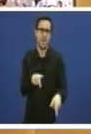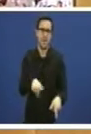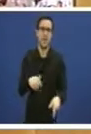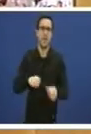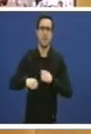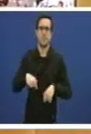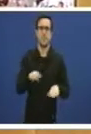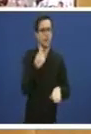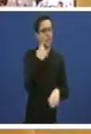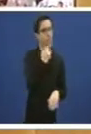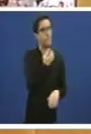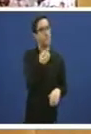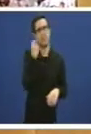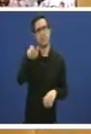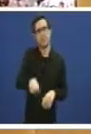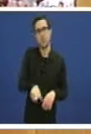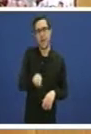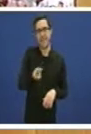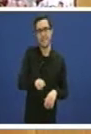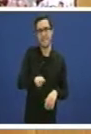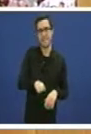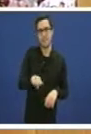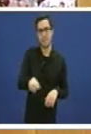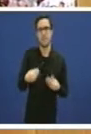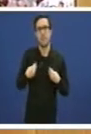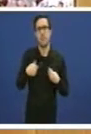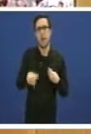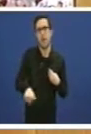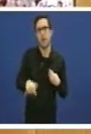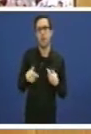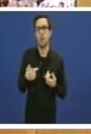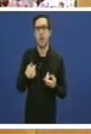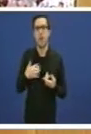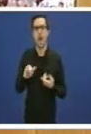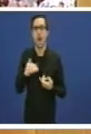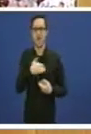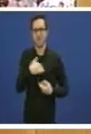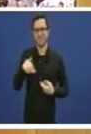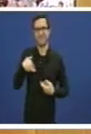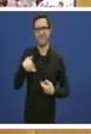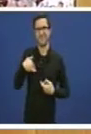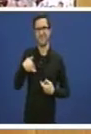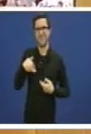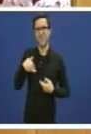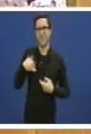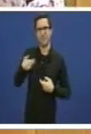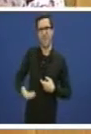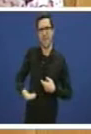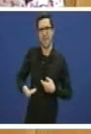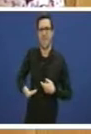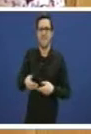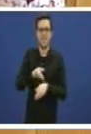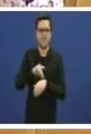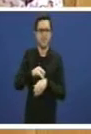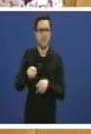que ten tuberculose que non o vamos a tratar e vamos a provocar así un problema de saúde pública. O vamos lle